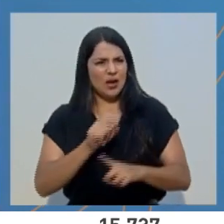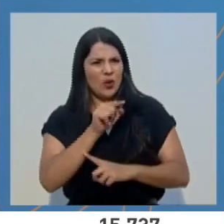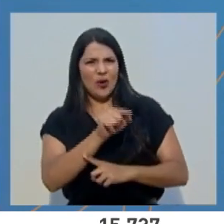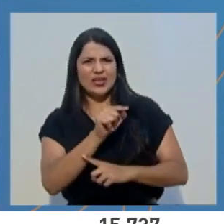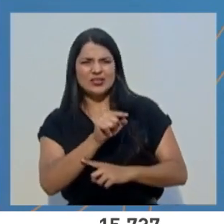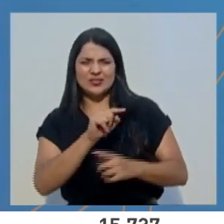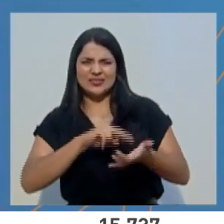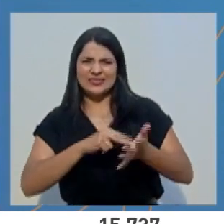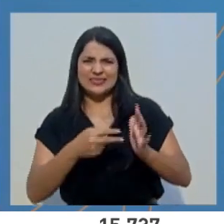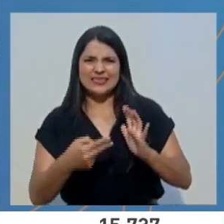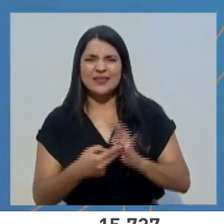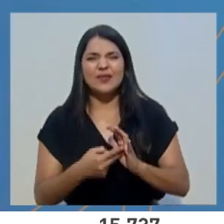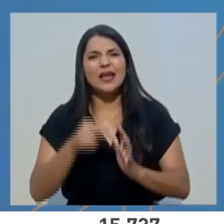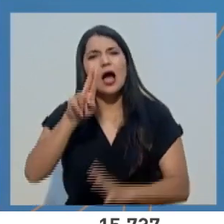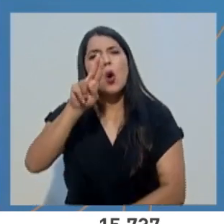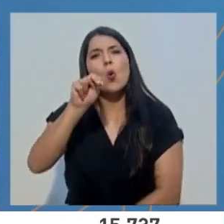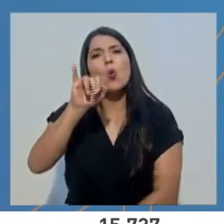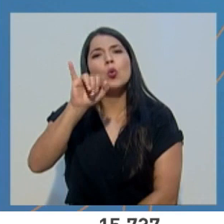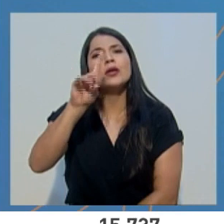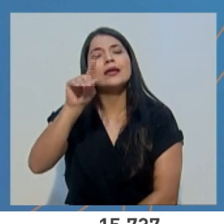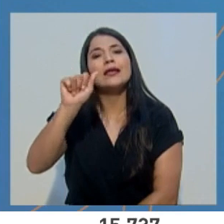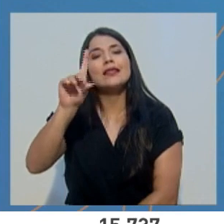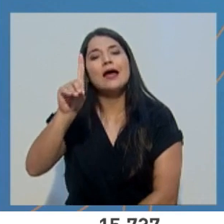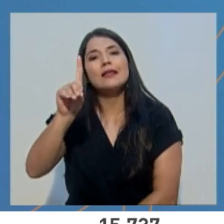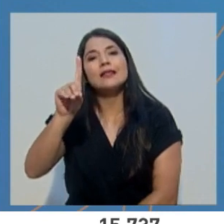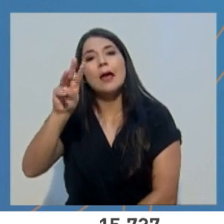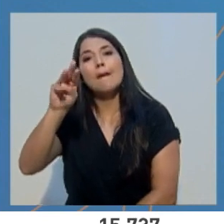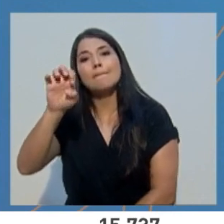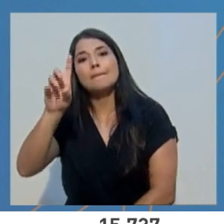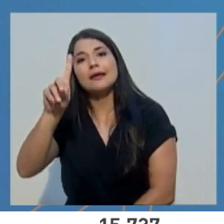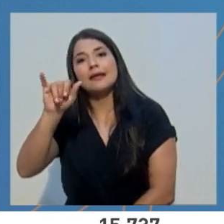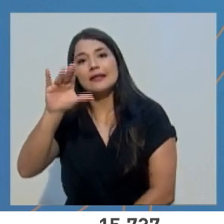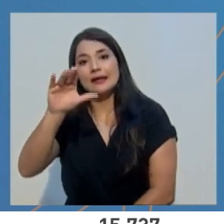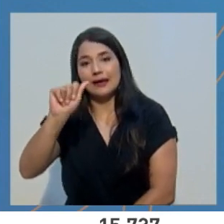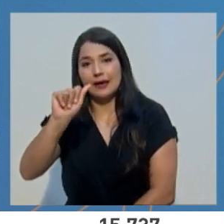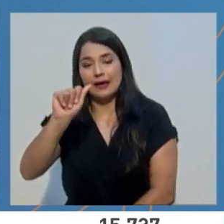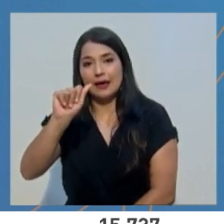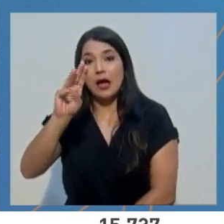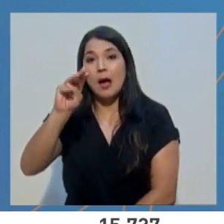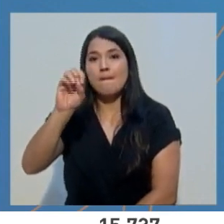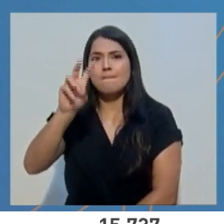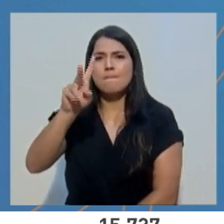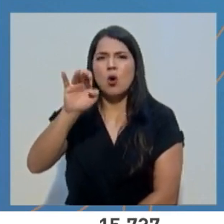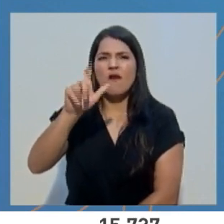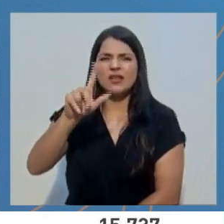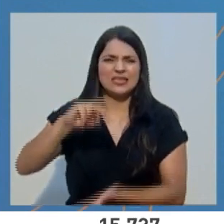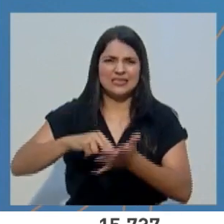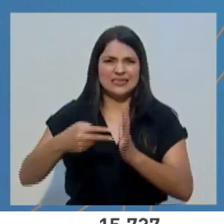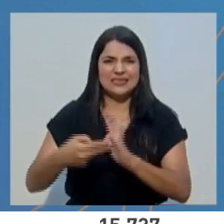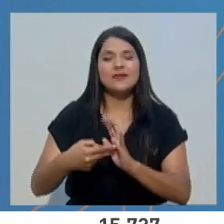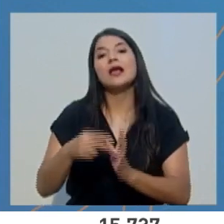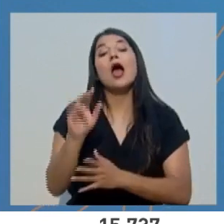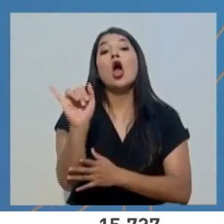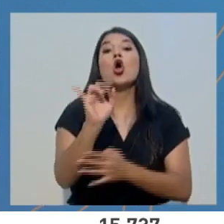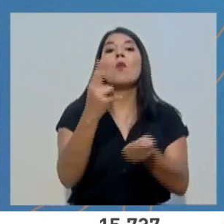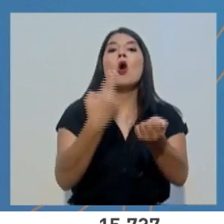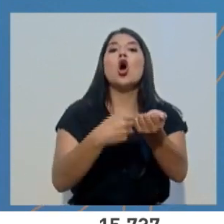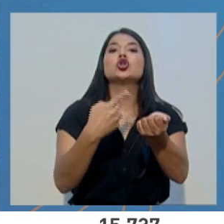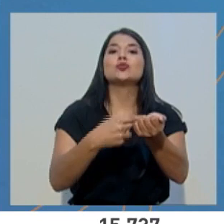¿qué son estas Unidades Médicas Móviles? Lo primero que hay que resaltar es que contamos